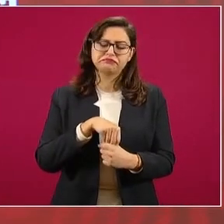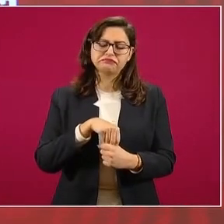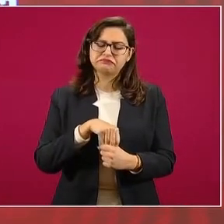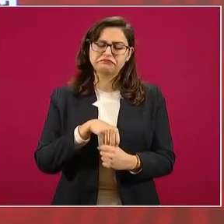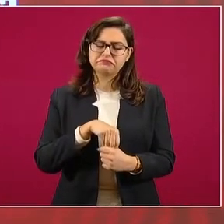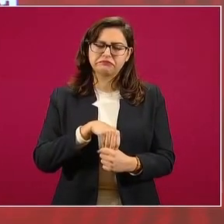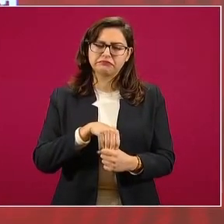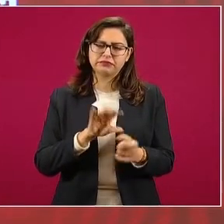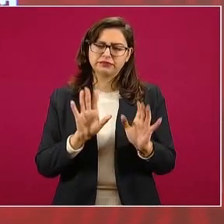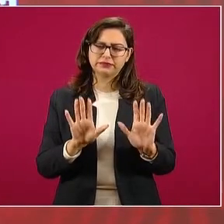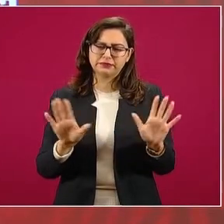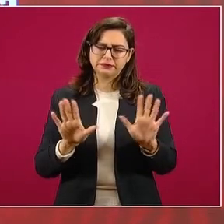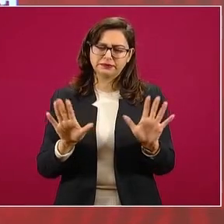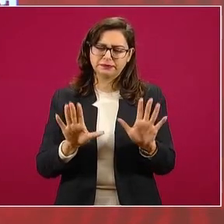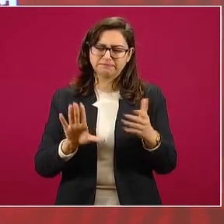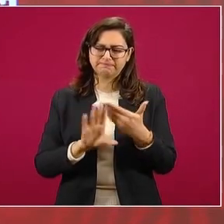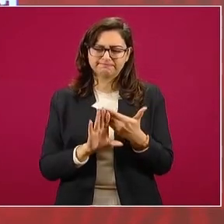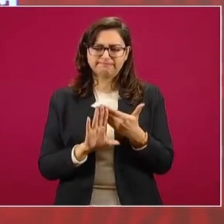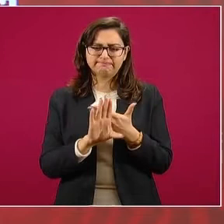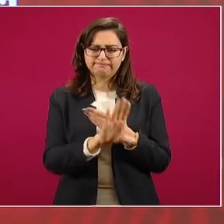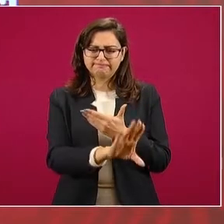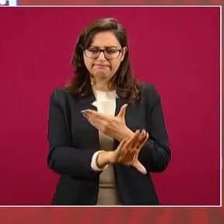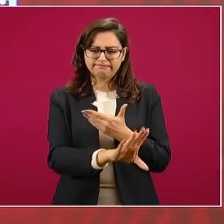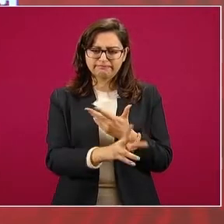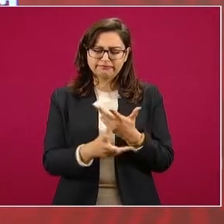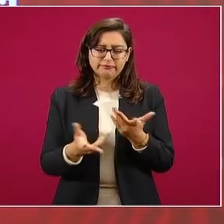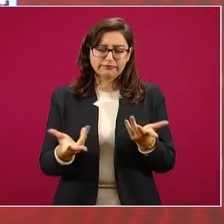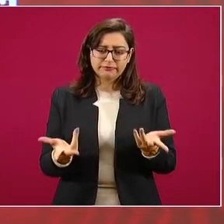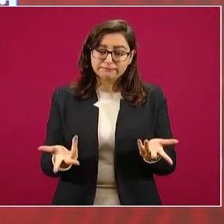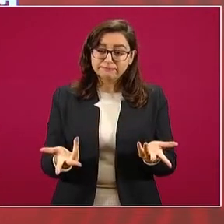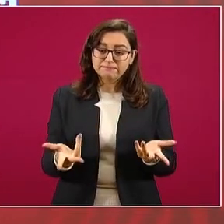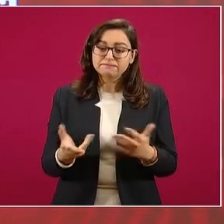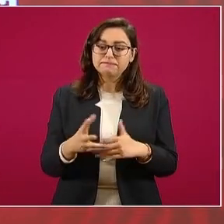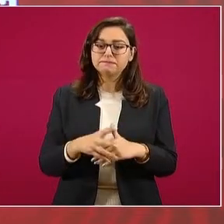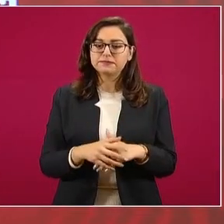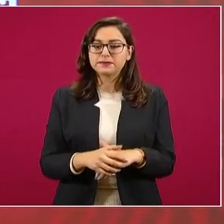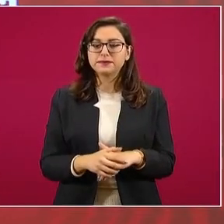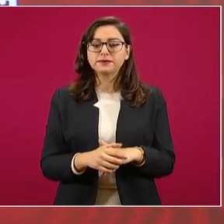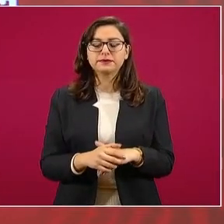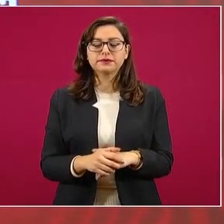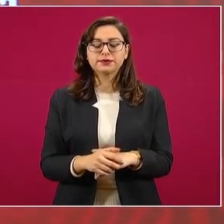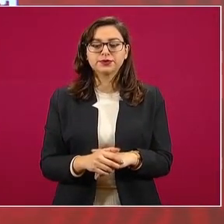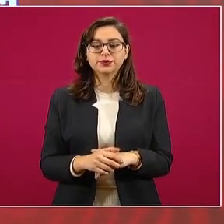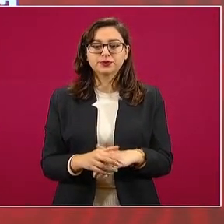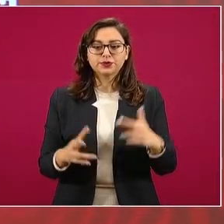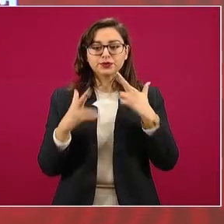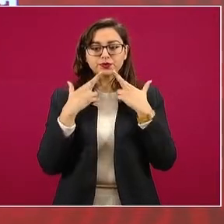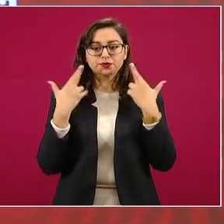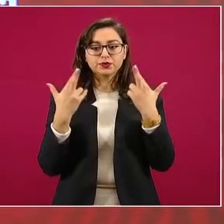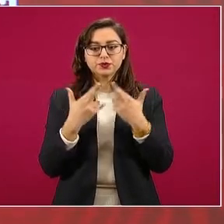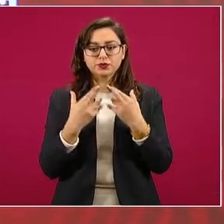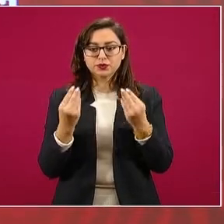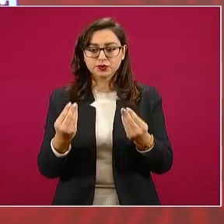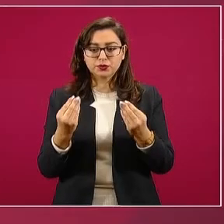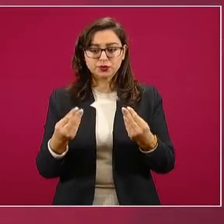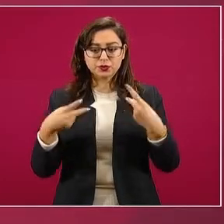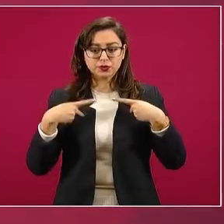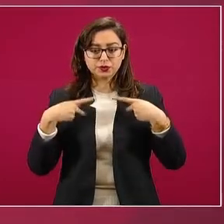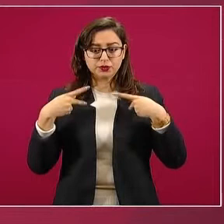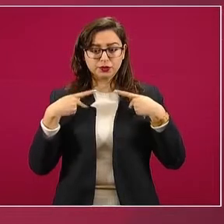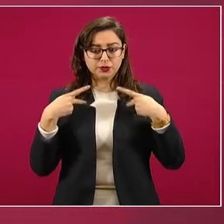reuniones de muchos